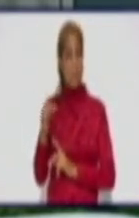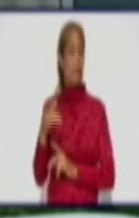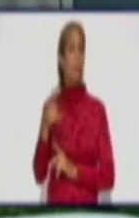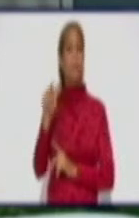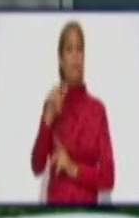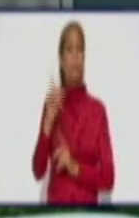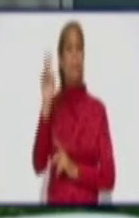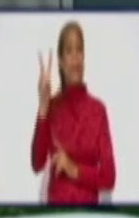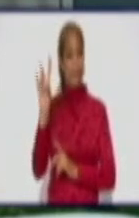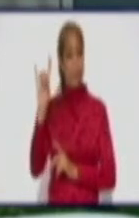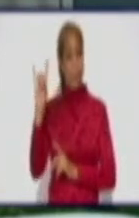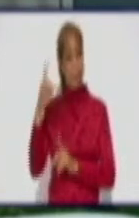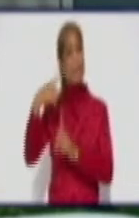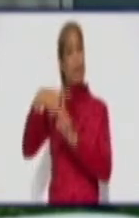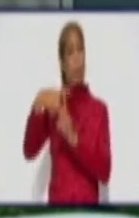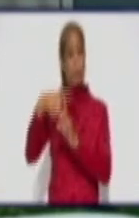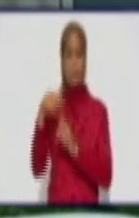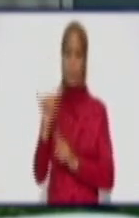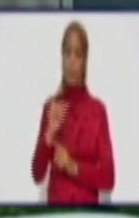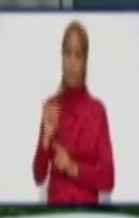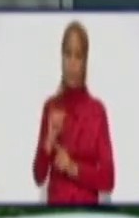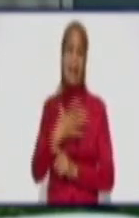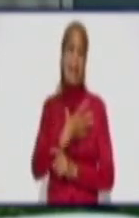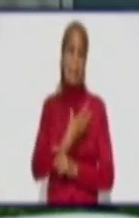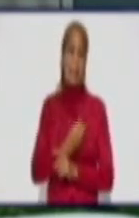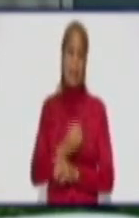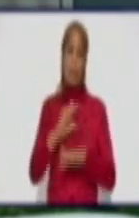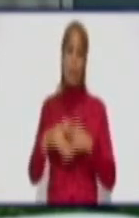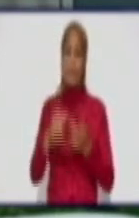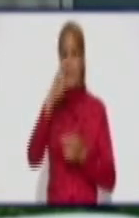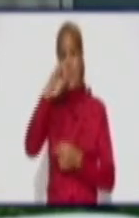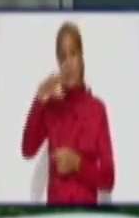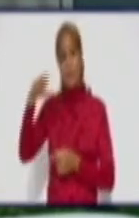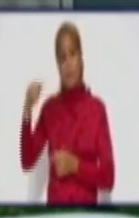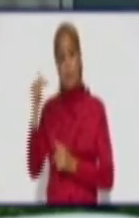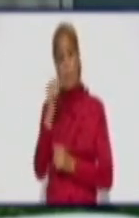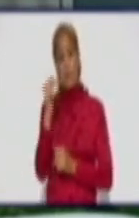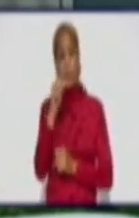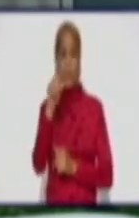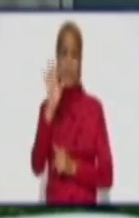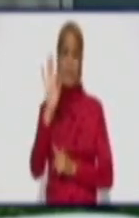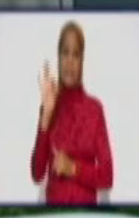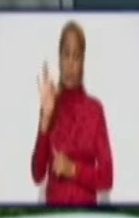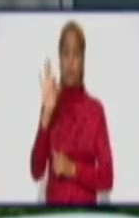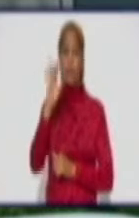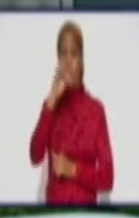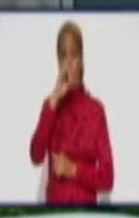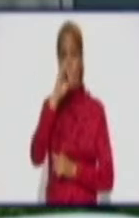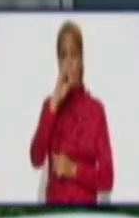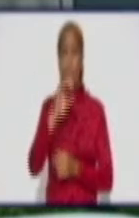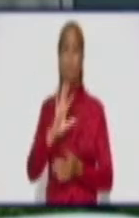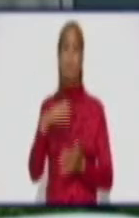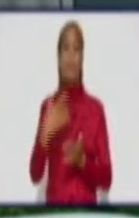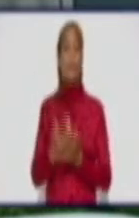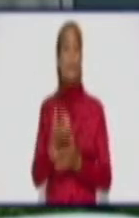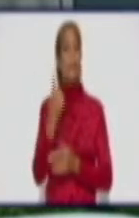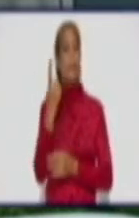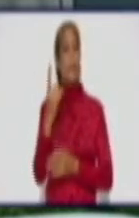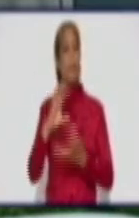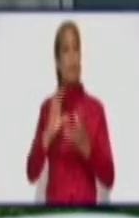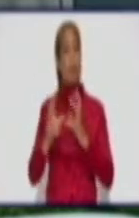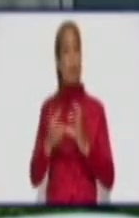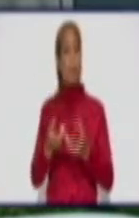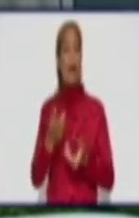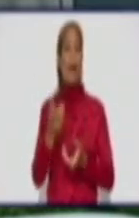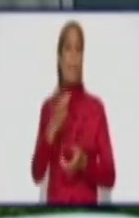situación bastante compleja la que tiene la provincia en este minuto. Y de manera muy particular, el municipio de Rio